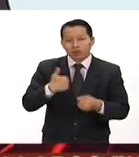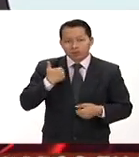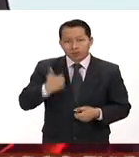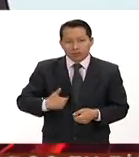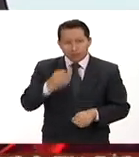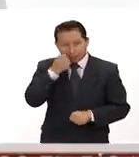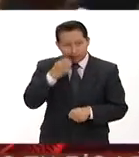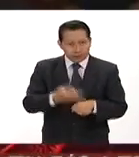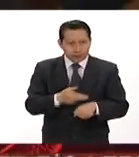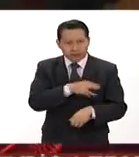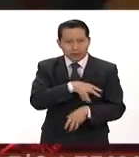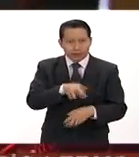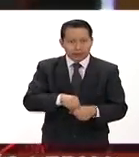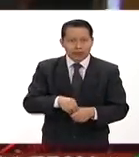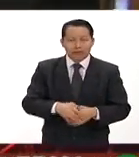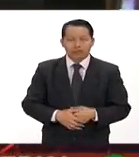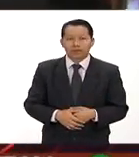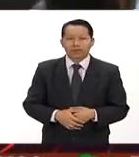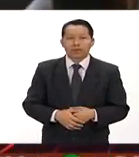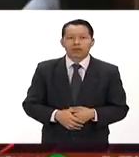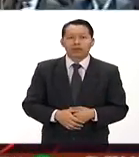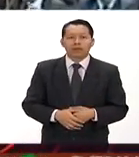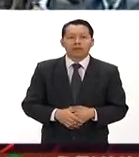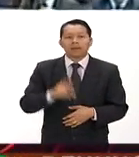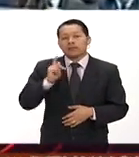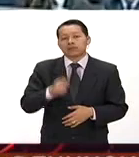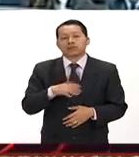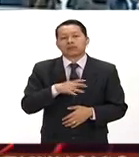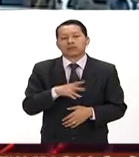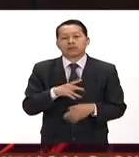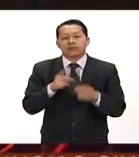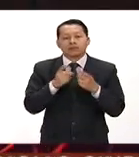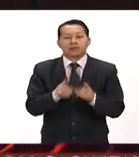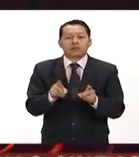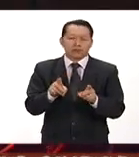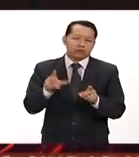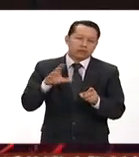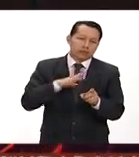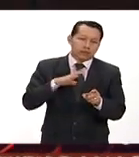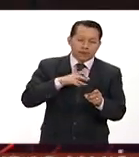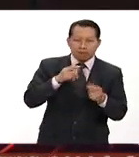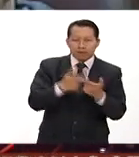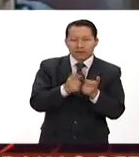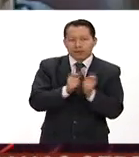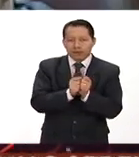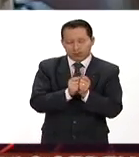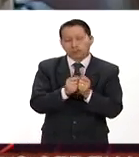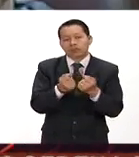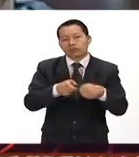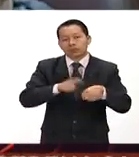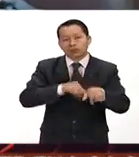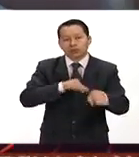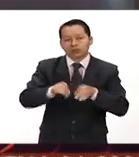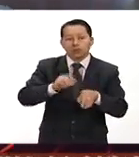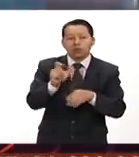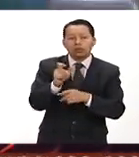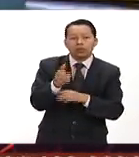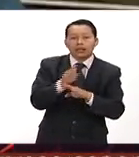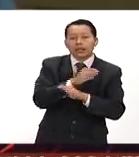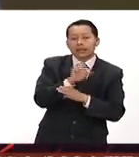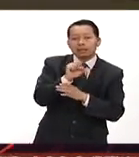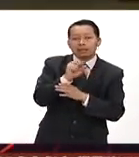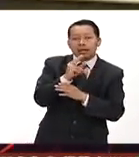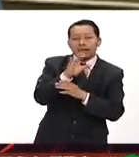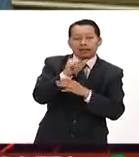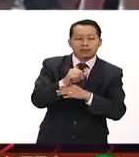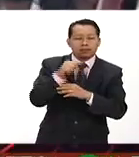como secretario general el divorcio de los llamados varones del Partido Socialista Obrero Español comenzó cuando Sánchez se postuló a